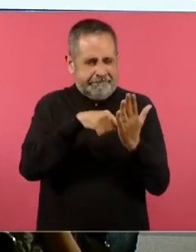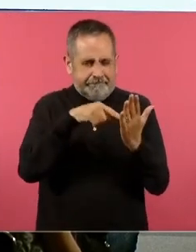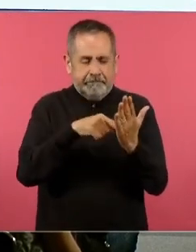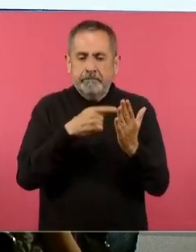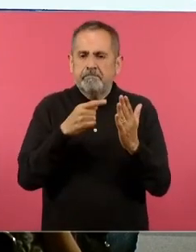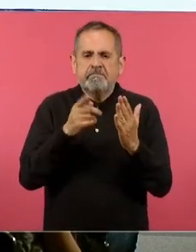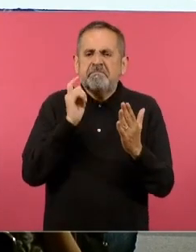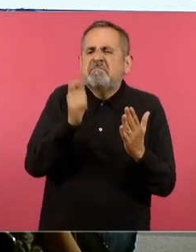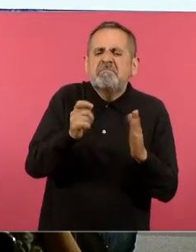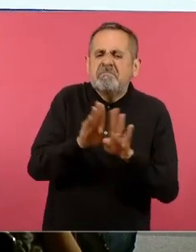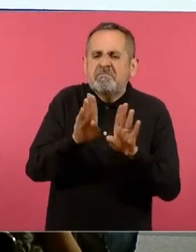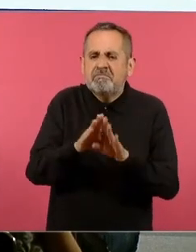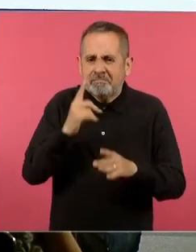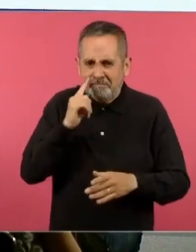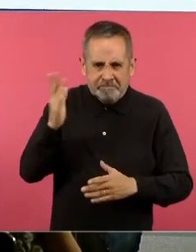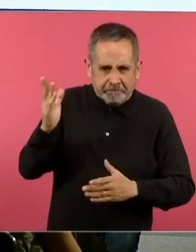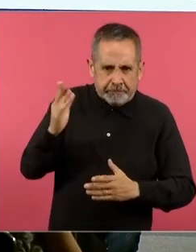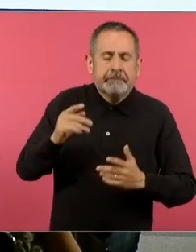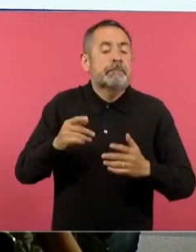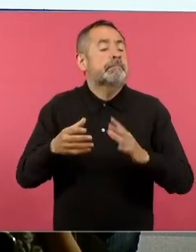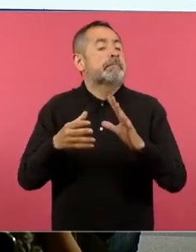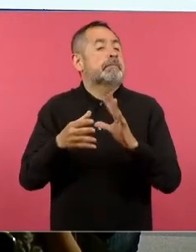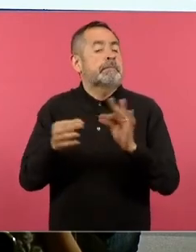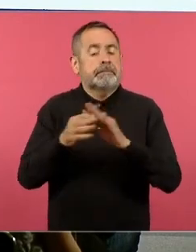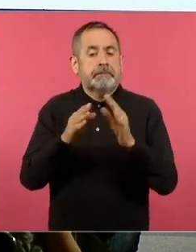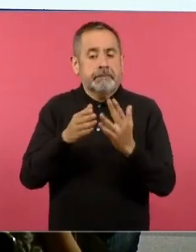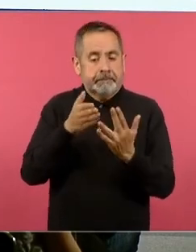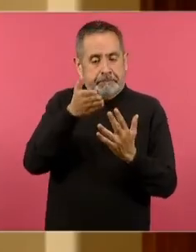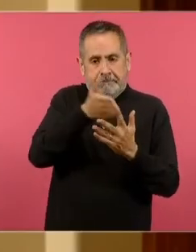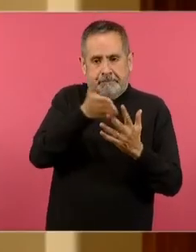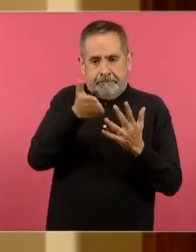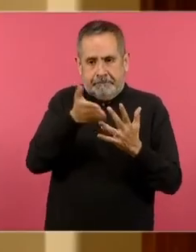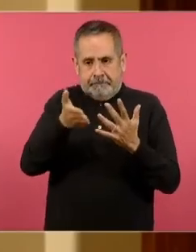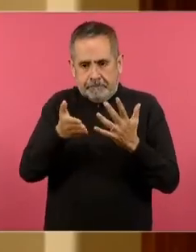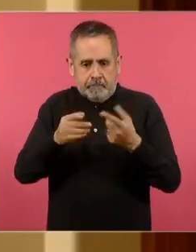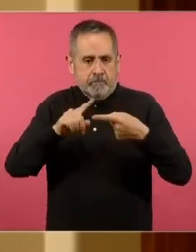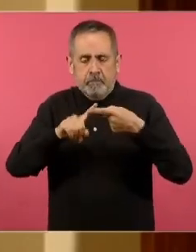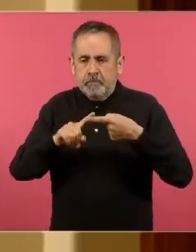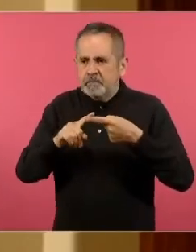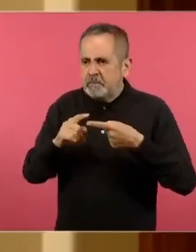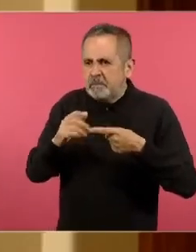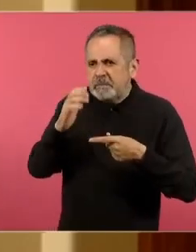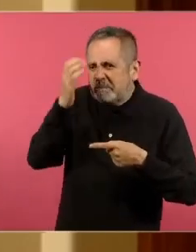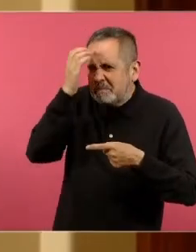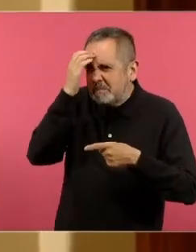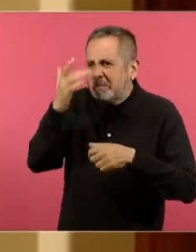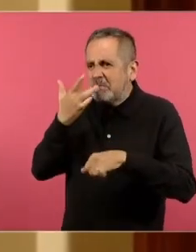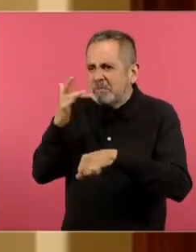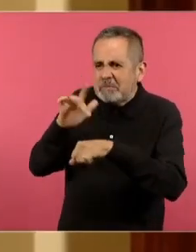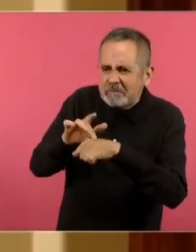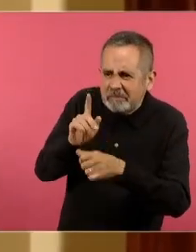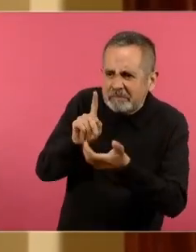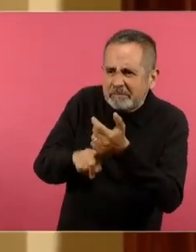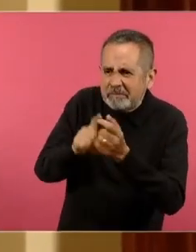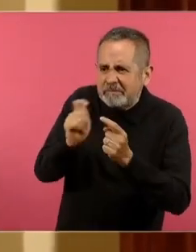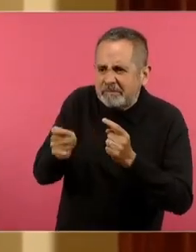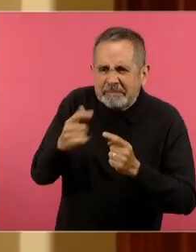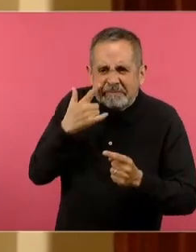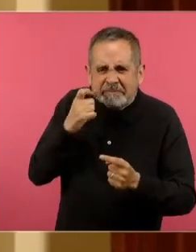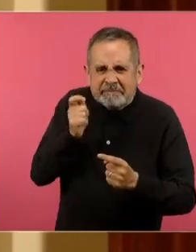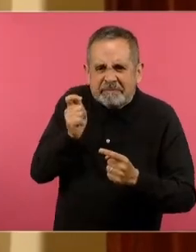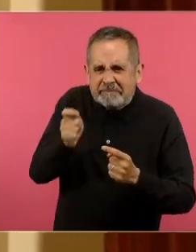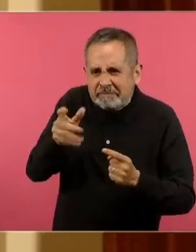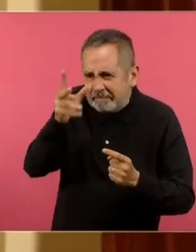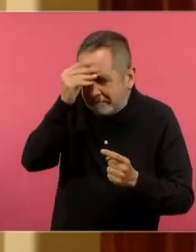Es un libro que se divide en Exploremos, que es un apartado dedicado